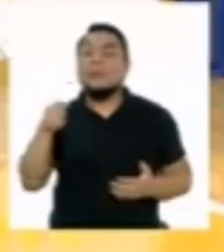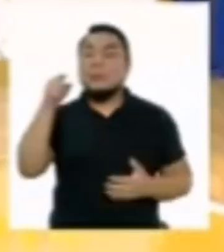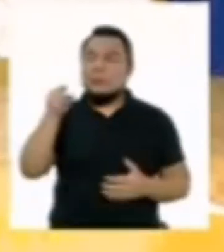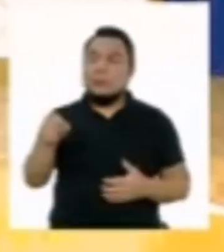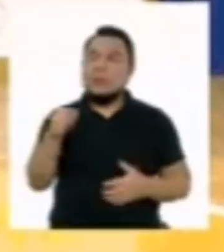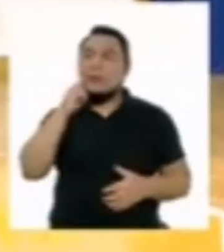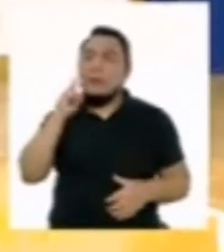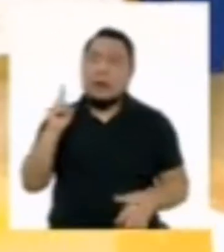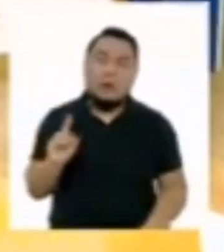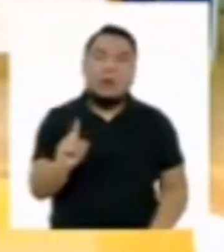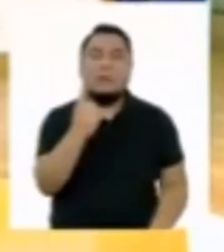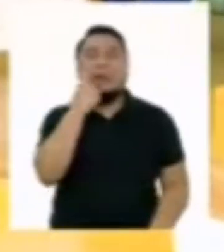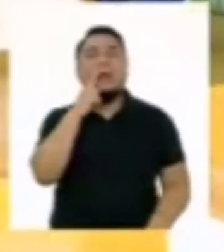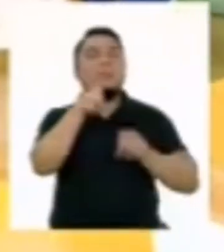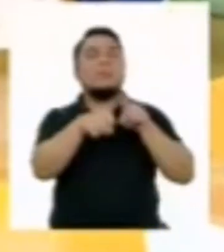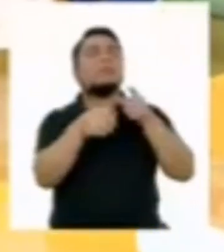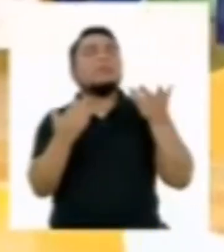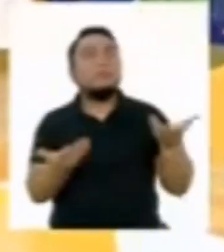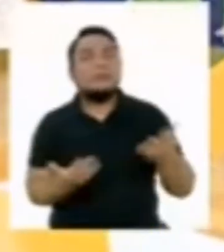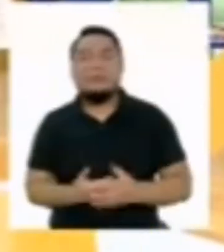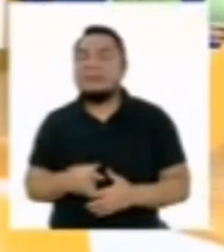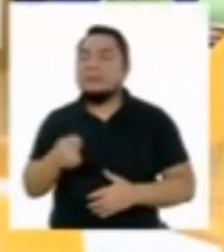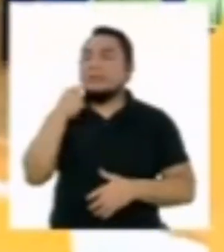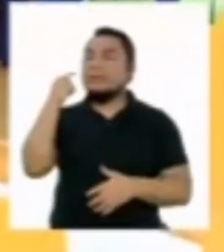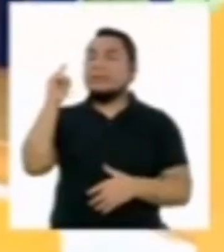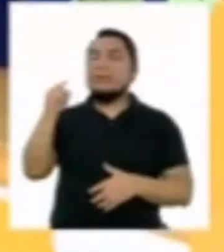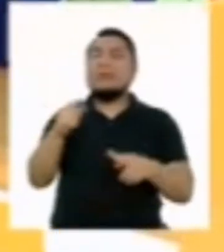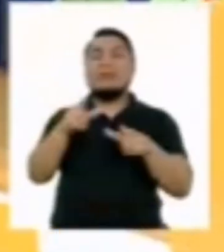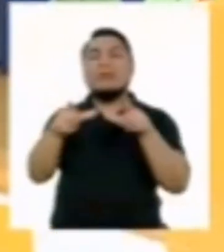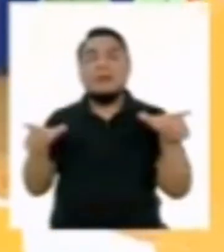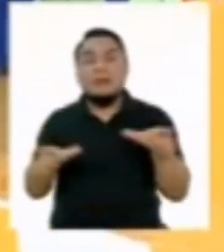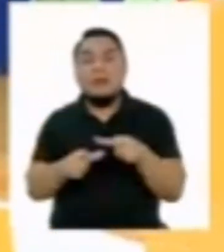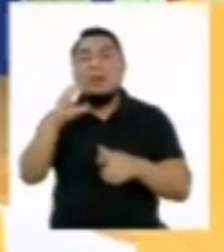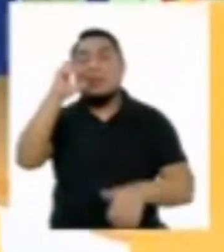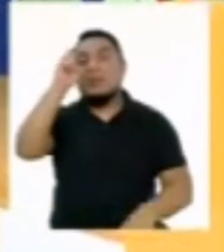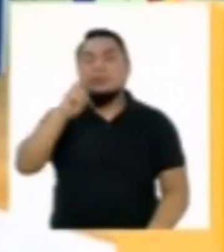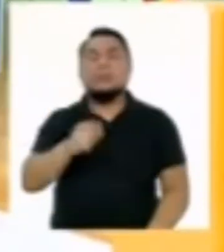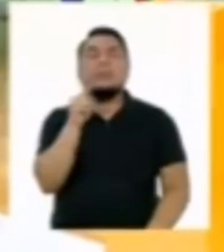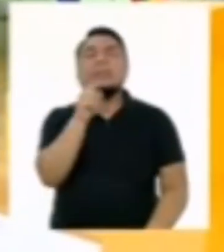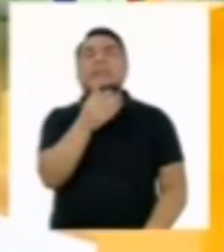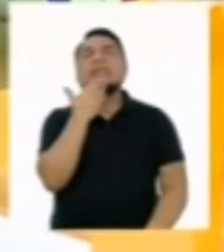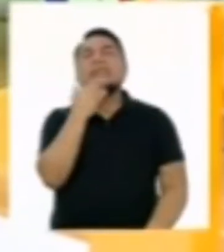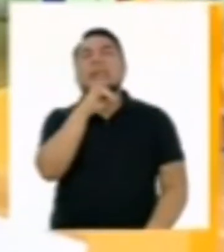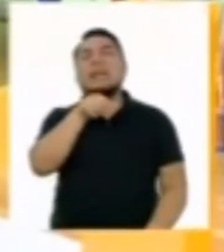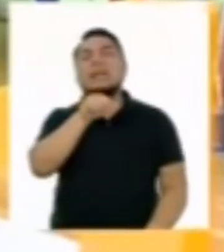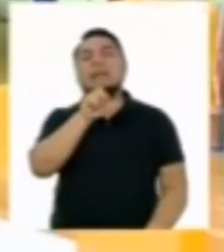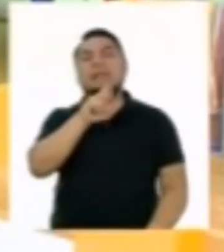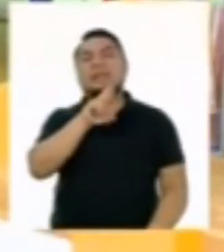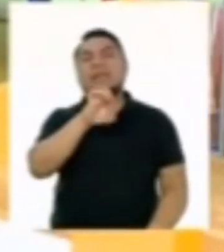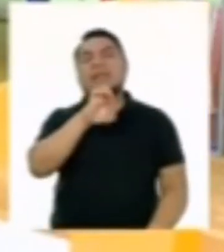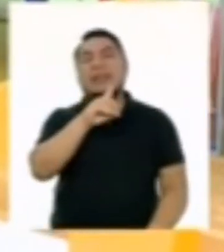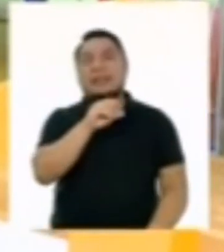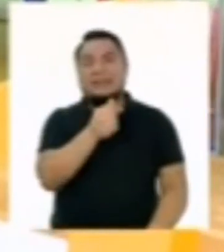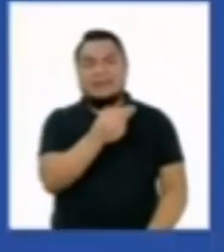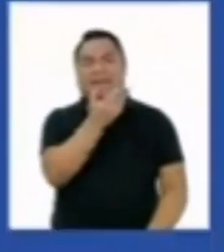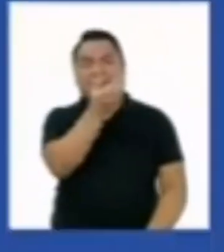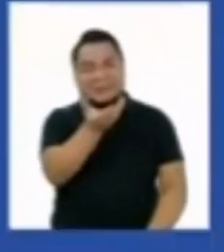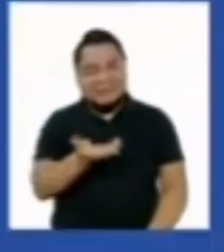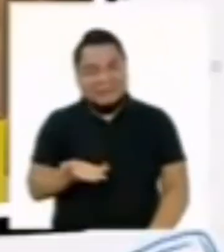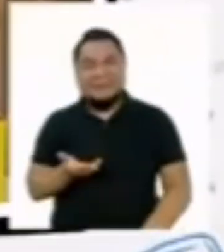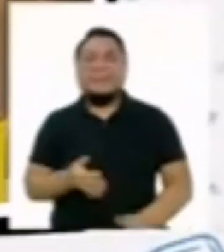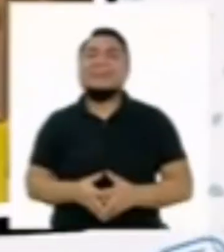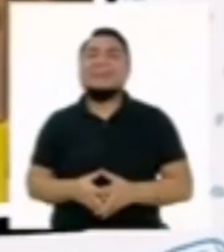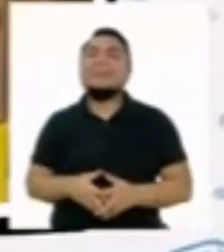Nuestra primera pregunta llega desde la ciudad del Cusco, de parte de Yarit. ¡Bienvenido!